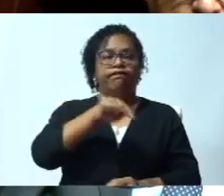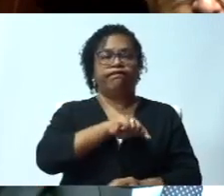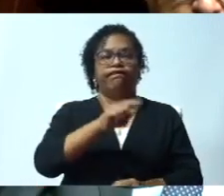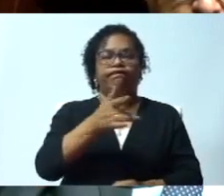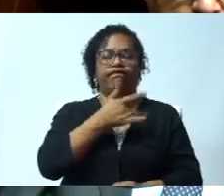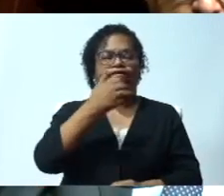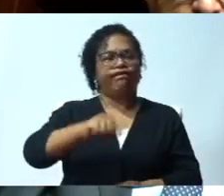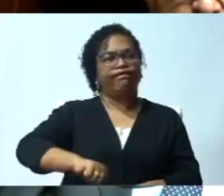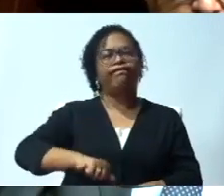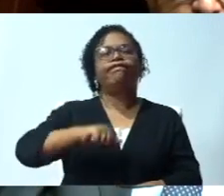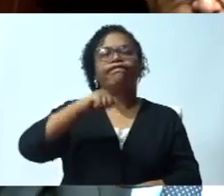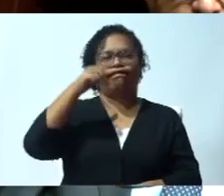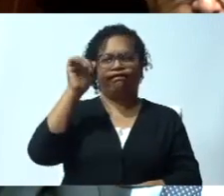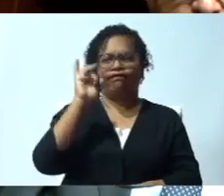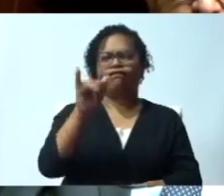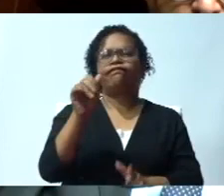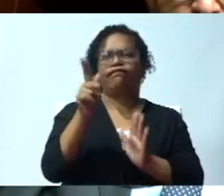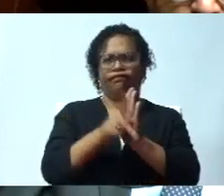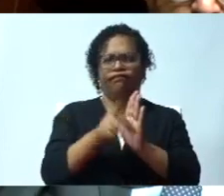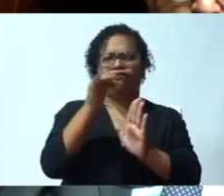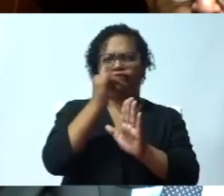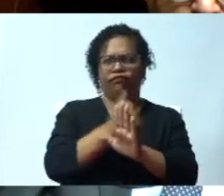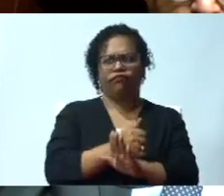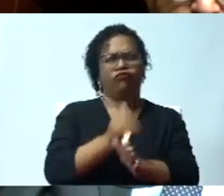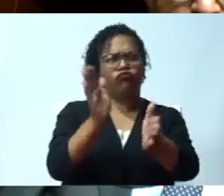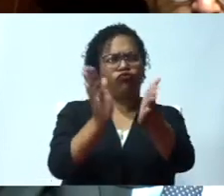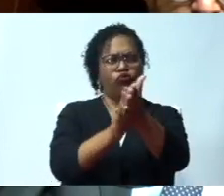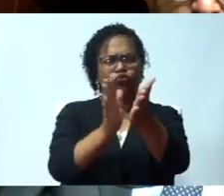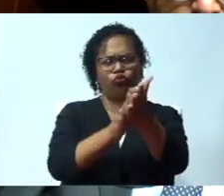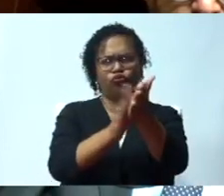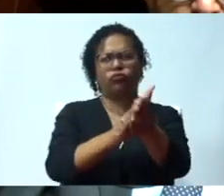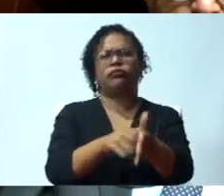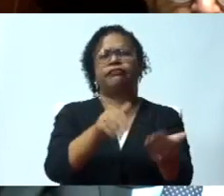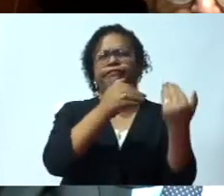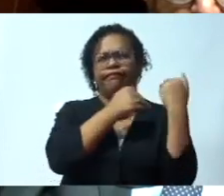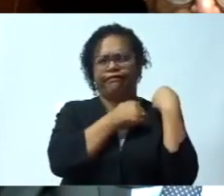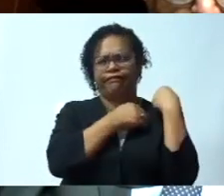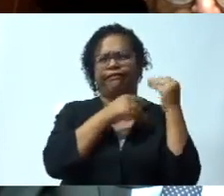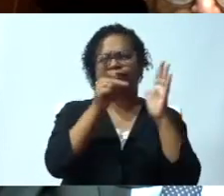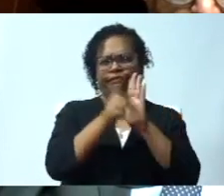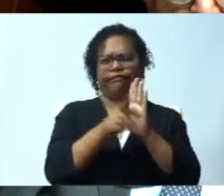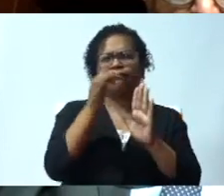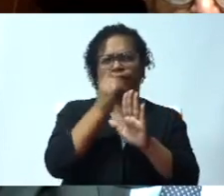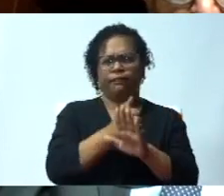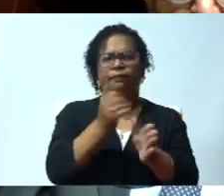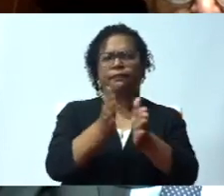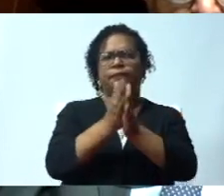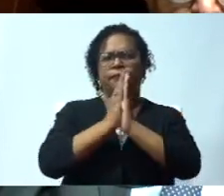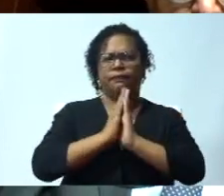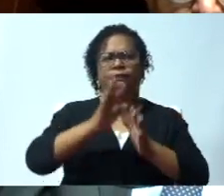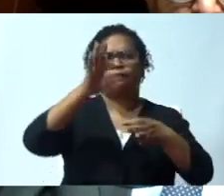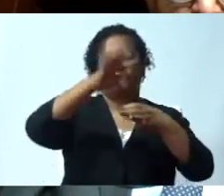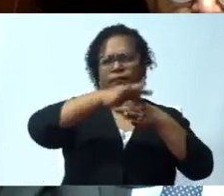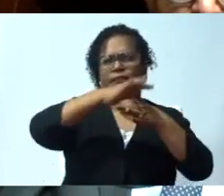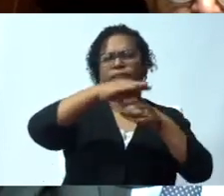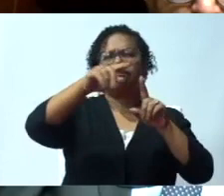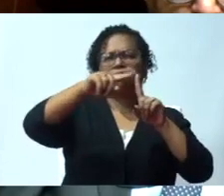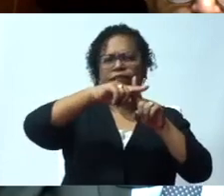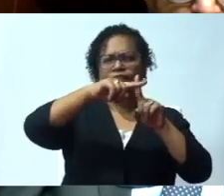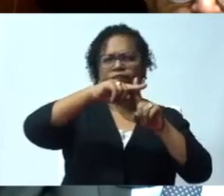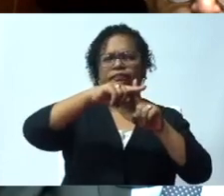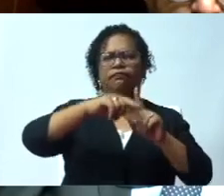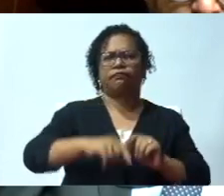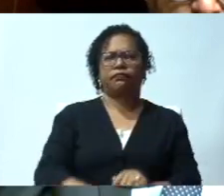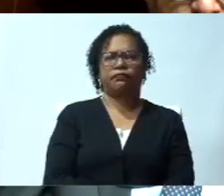proyecto. Felicitamos al colega Edwin Pinto Santo y pedimos el voto favorable en esta importante pieza que reviste de mucha importancia a una